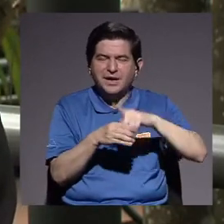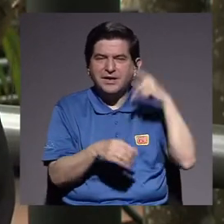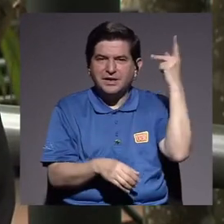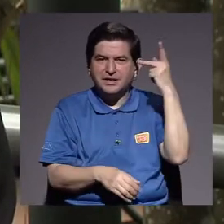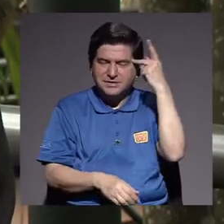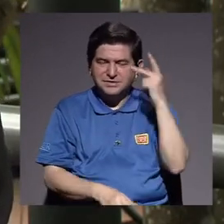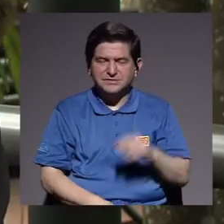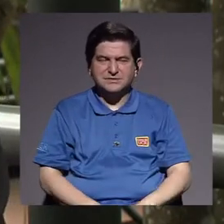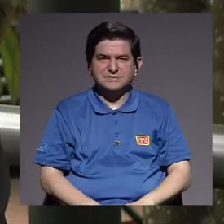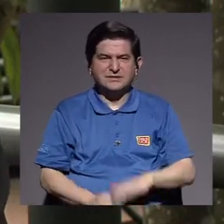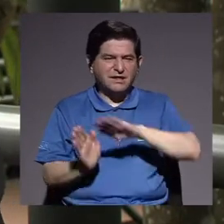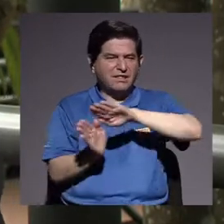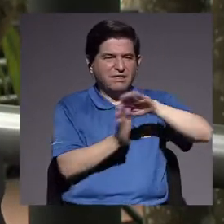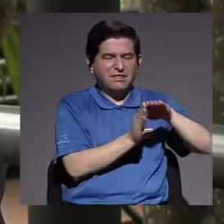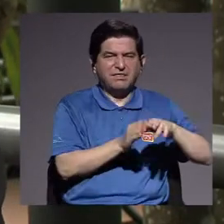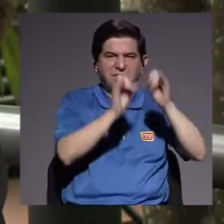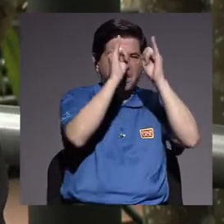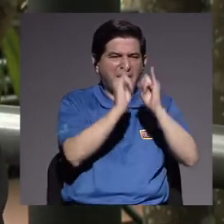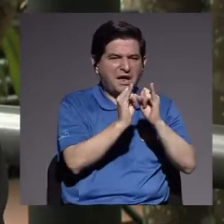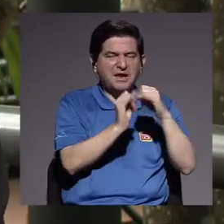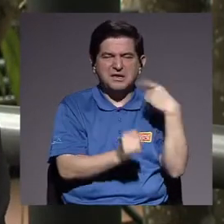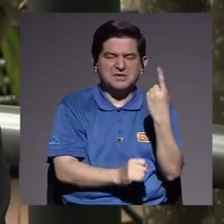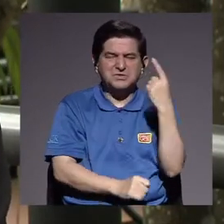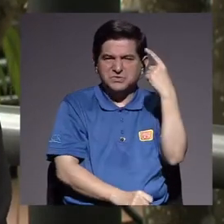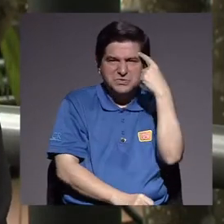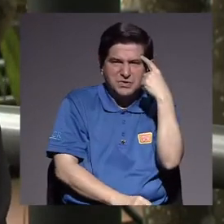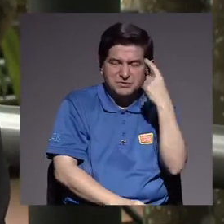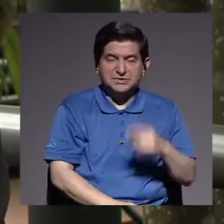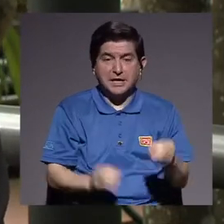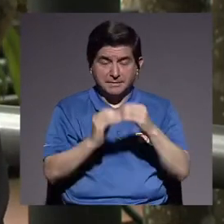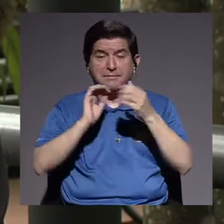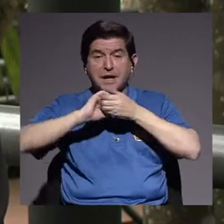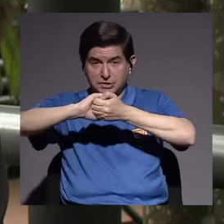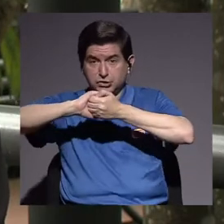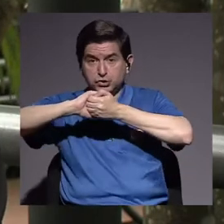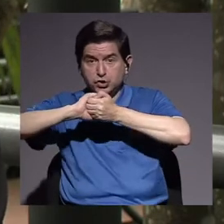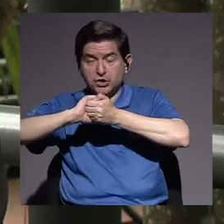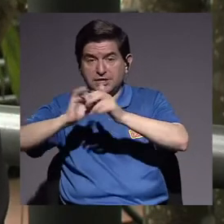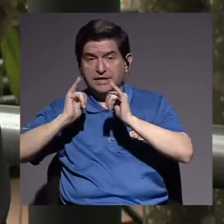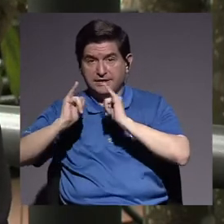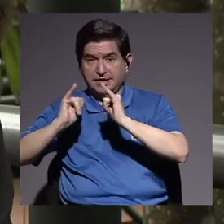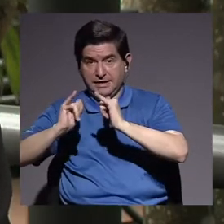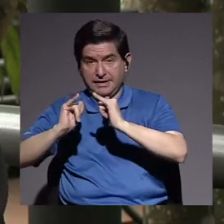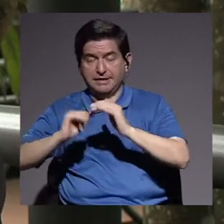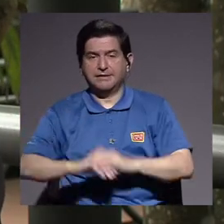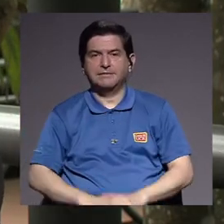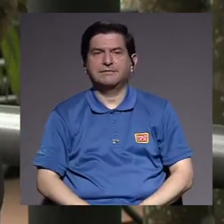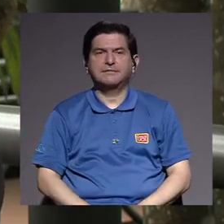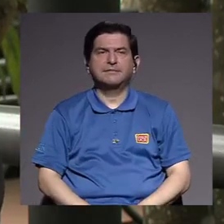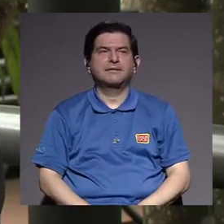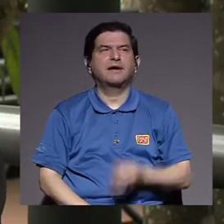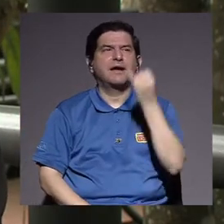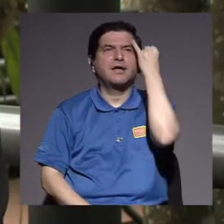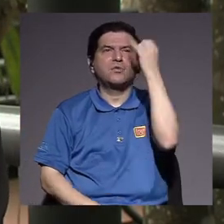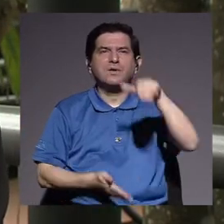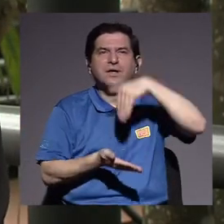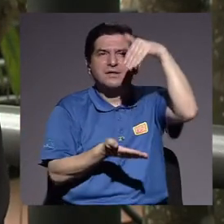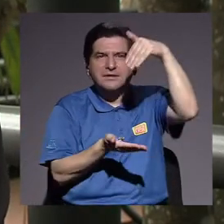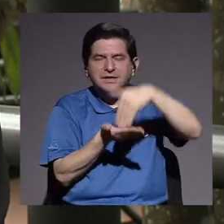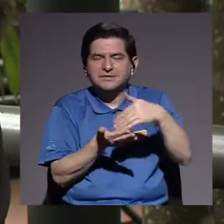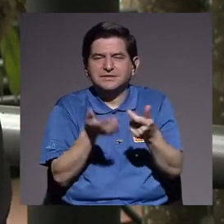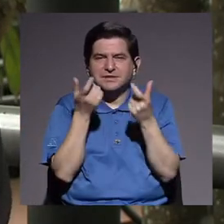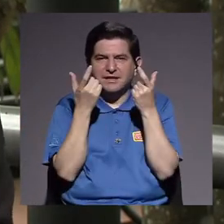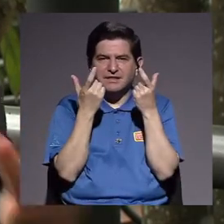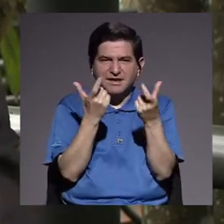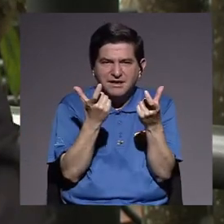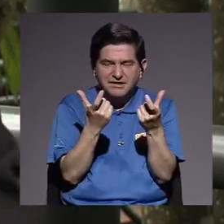dejar de lado un poco el individualismo, dejarlo realmente de lado, pensar otras lógicas más solidarias de igualdad, ¿no? En lógicas más centradas